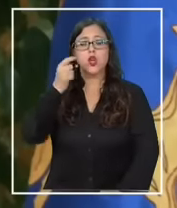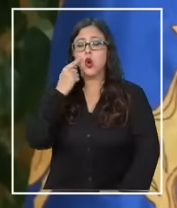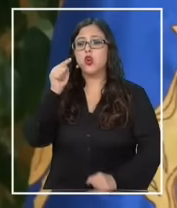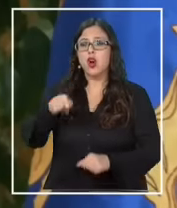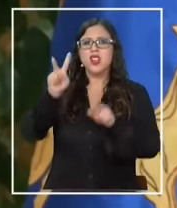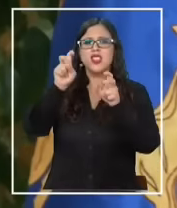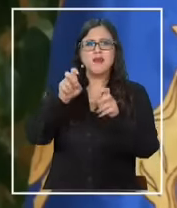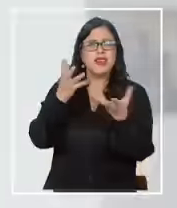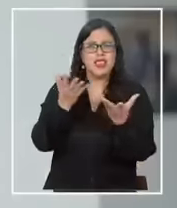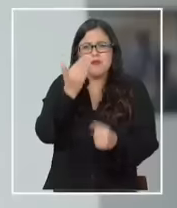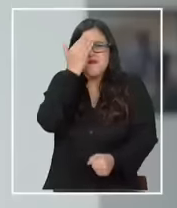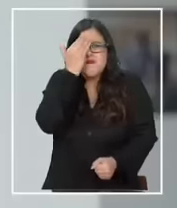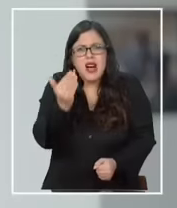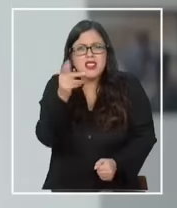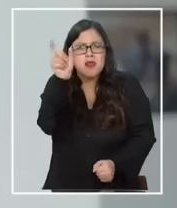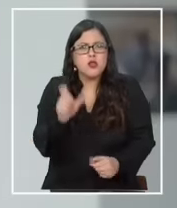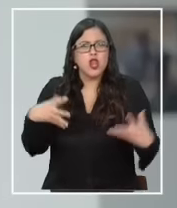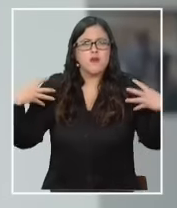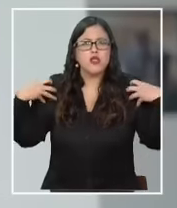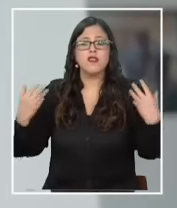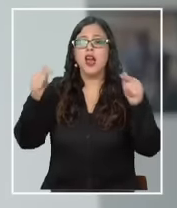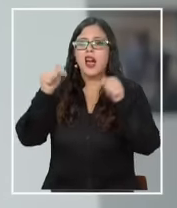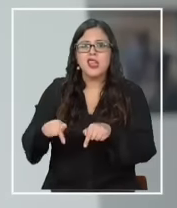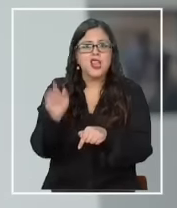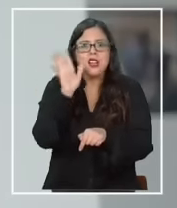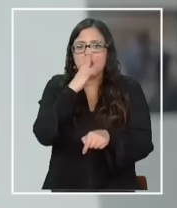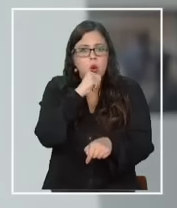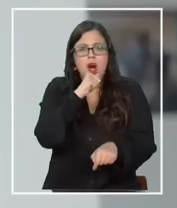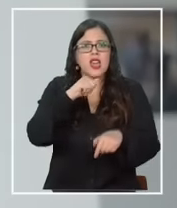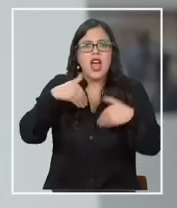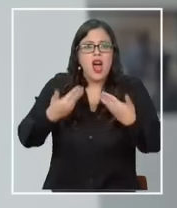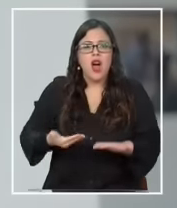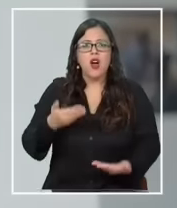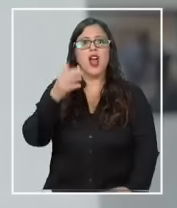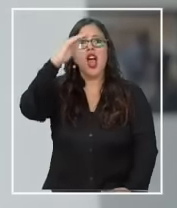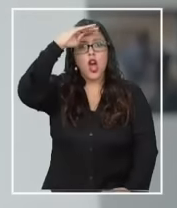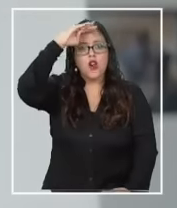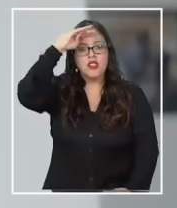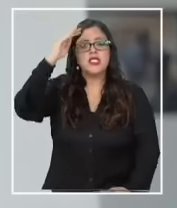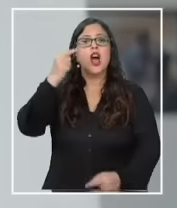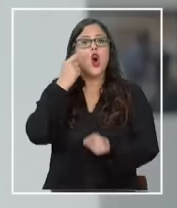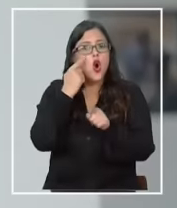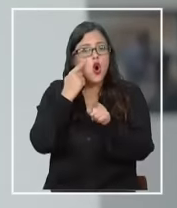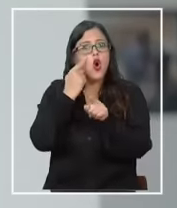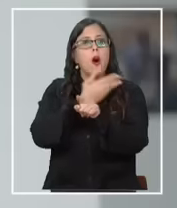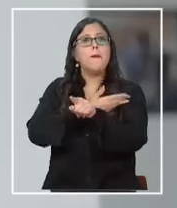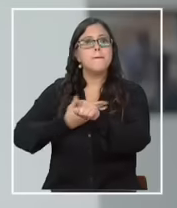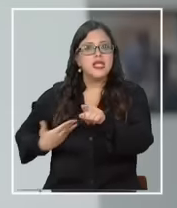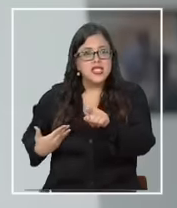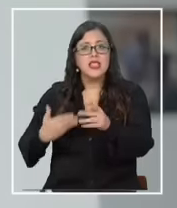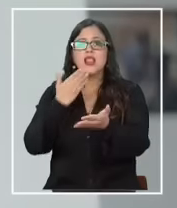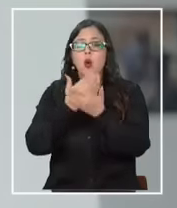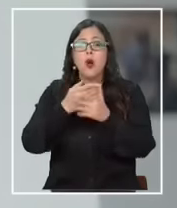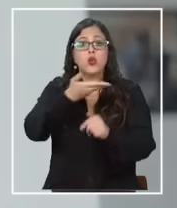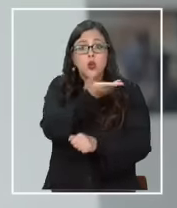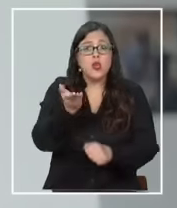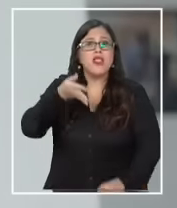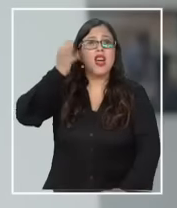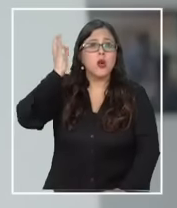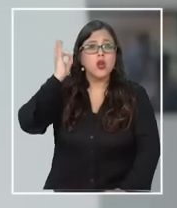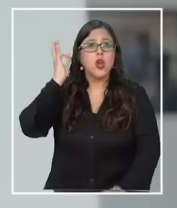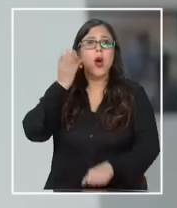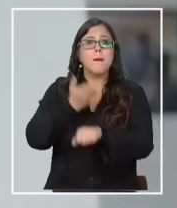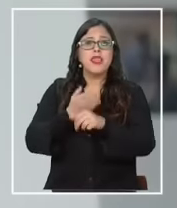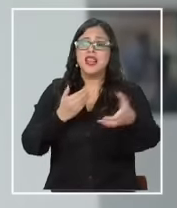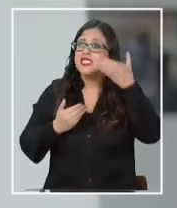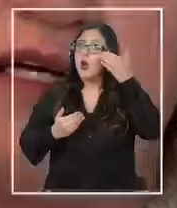deplorable de que él lo haya hecho. Acá se rompió la confianza. Moraleja, presidente, cada vez que den una reunión, pide